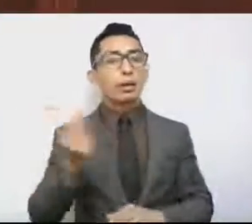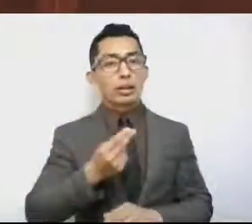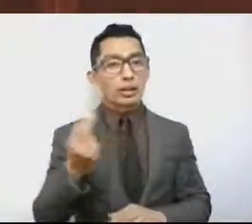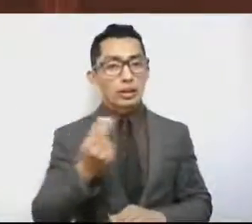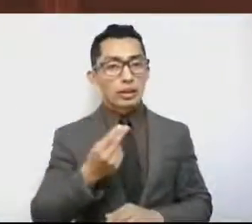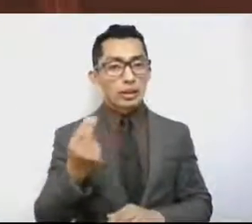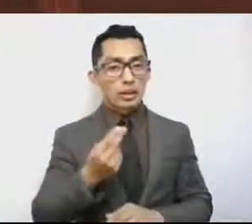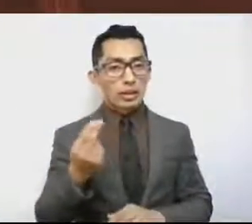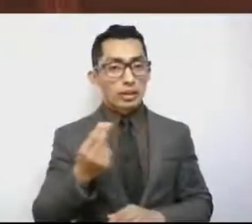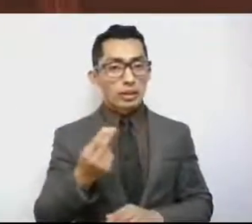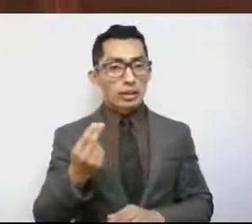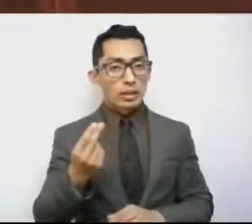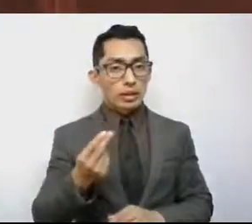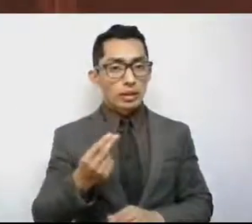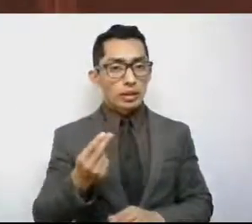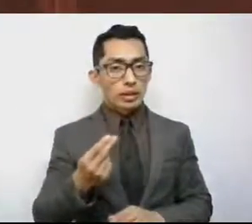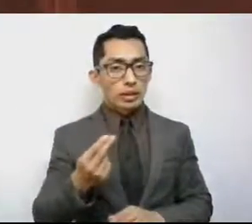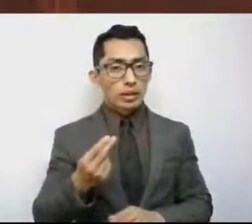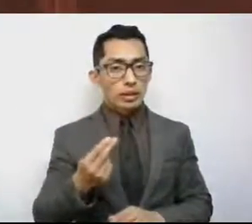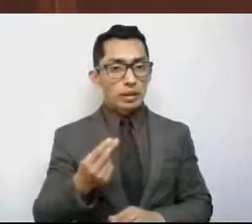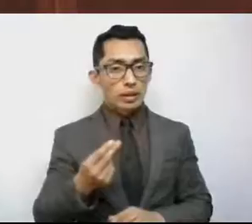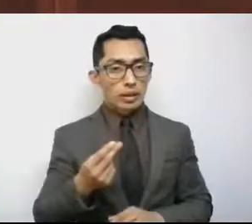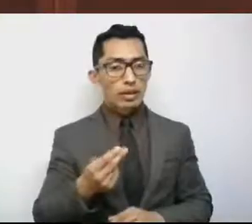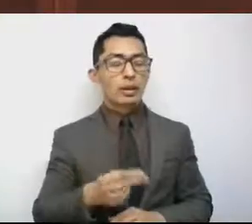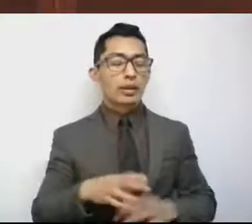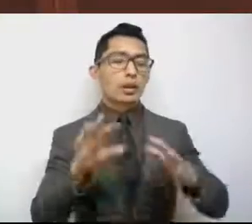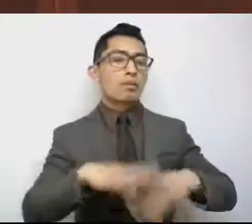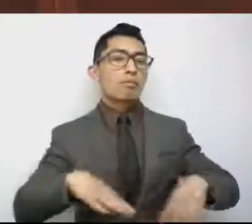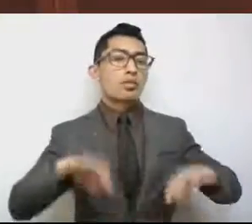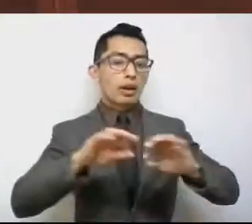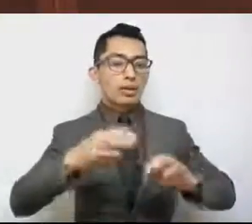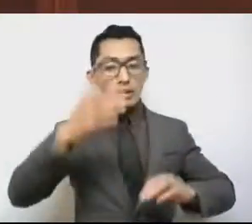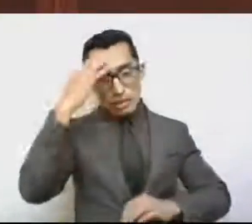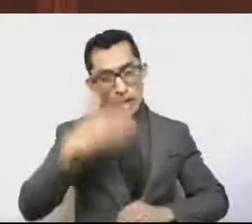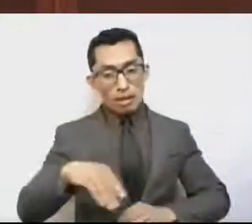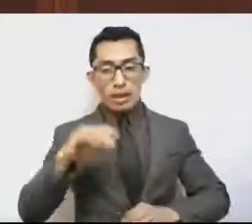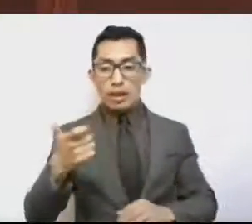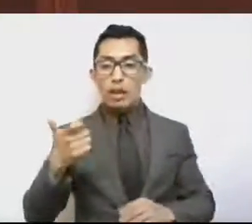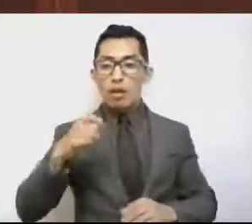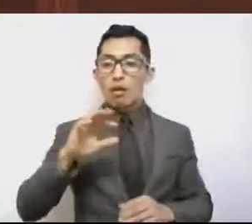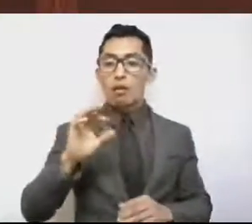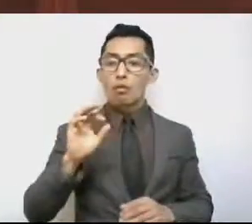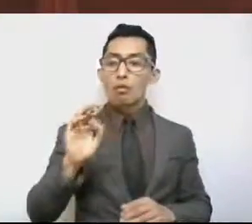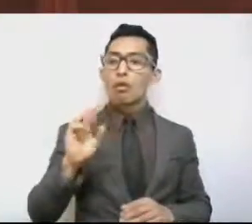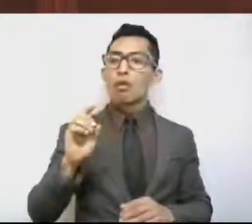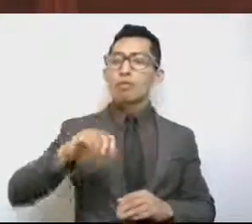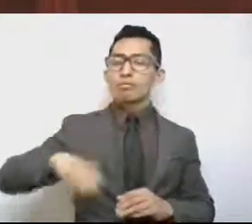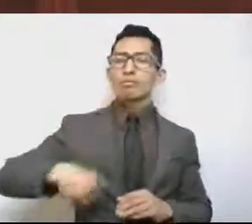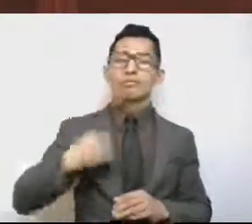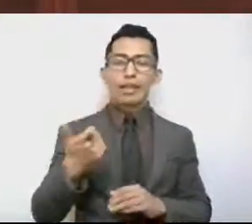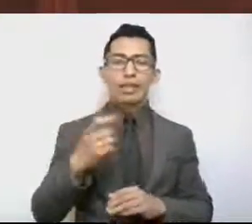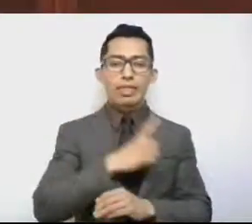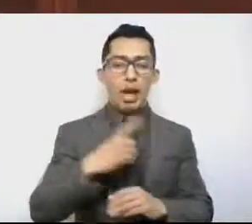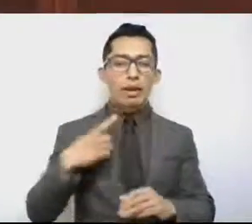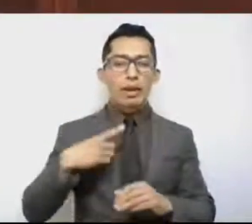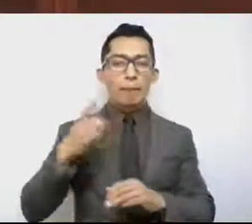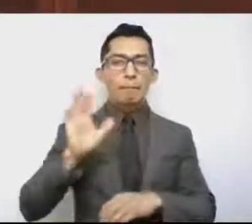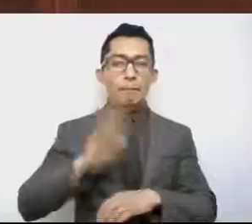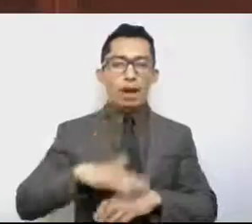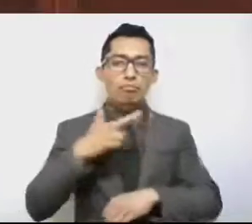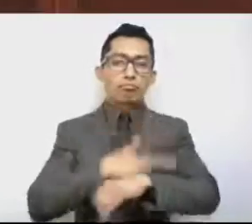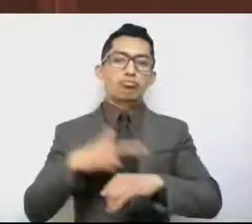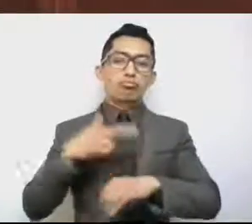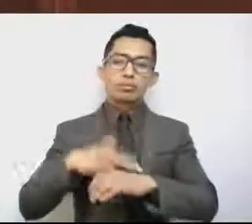muy en consideración el aumento de este fondo. De igual forma, por eso quiero